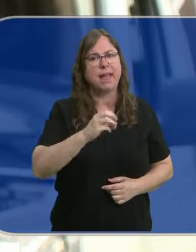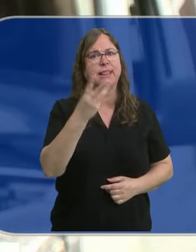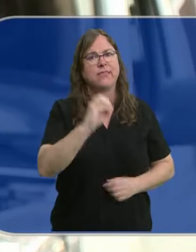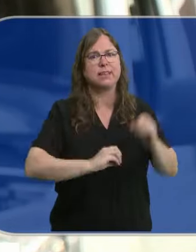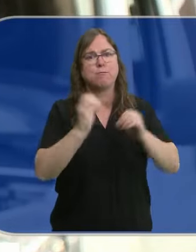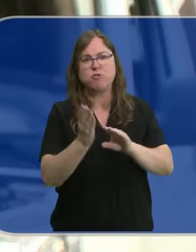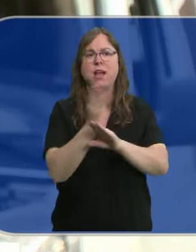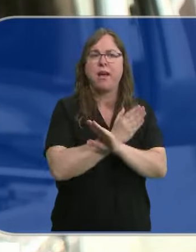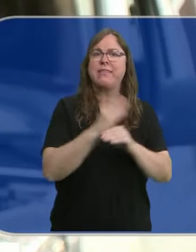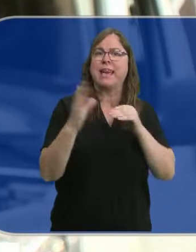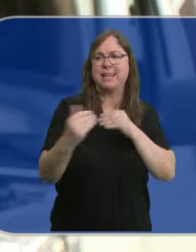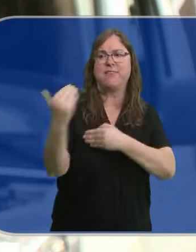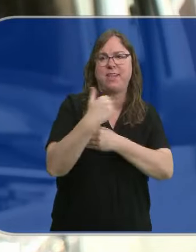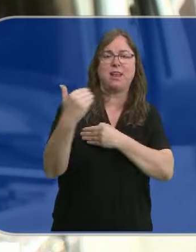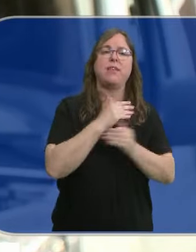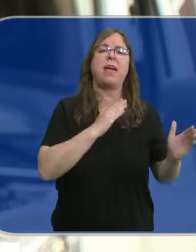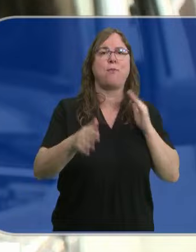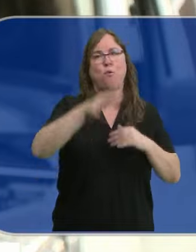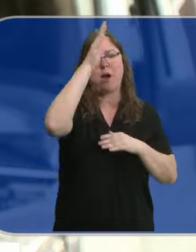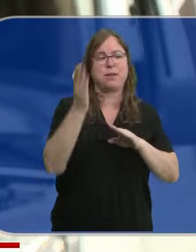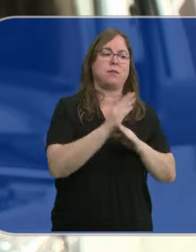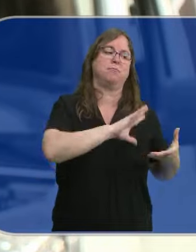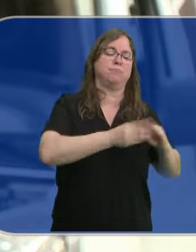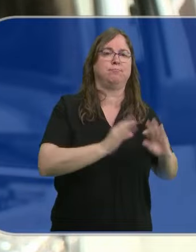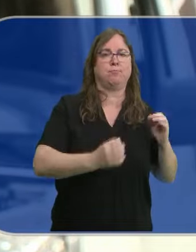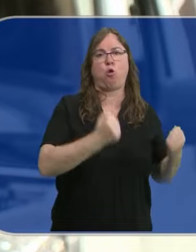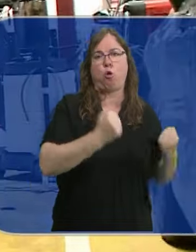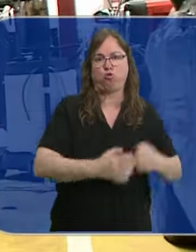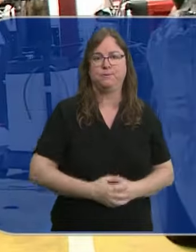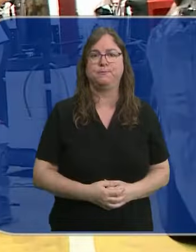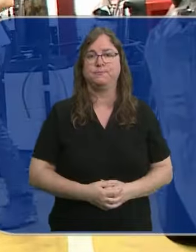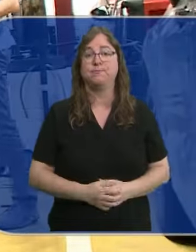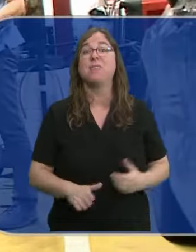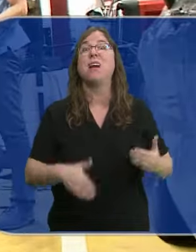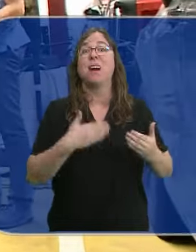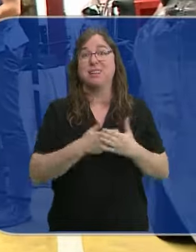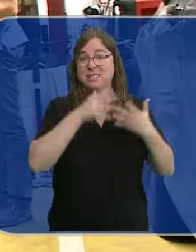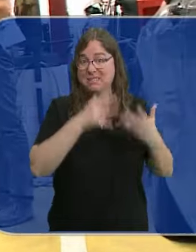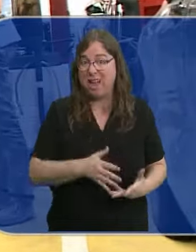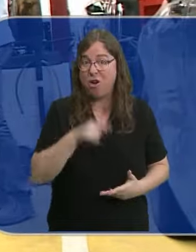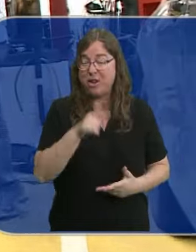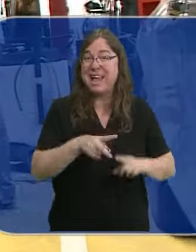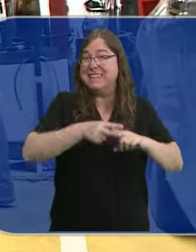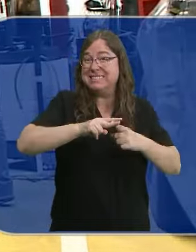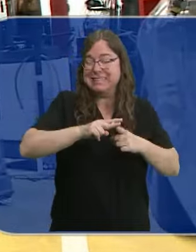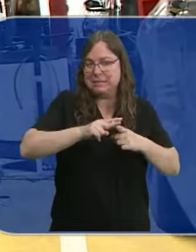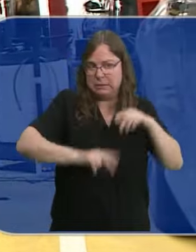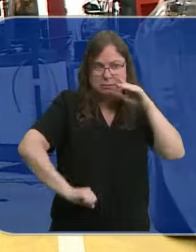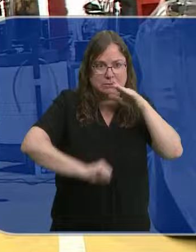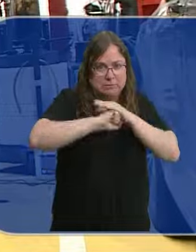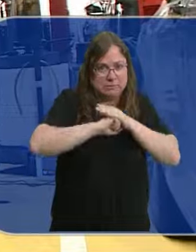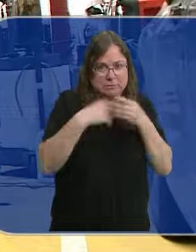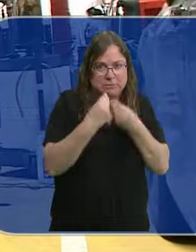% los clientes que vienen en esta época a poner a punto su vehículo. Y a estas alturas del año los talleres están a